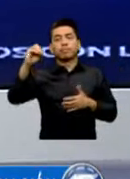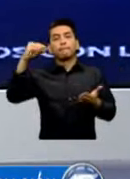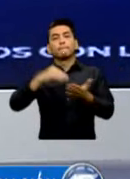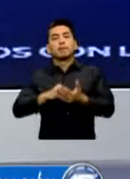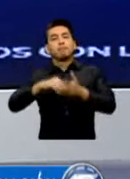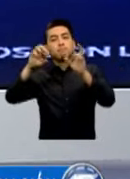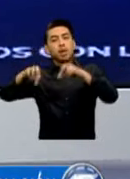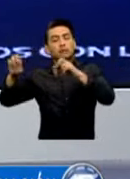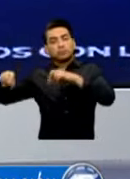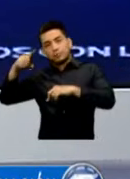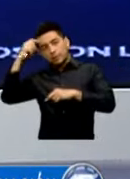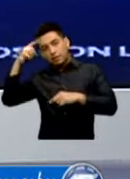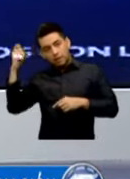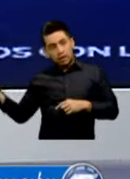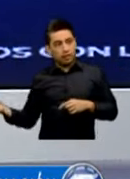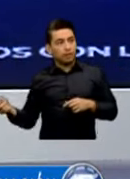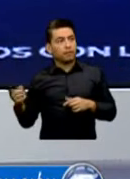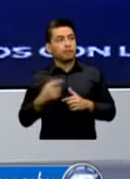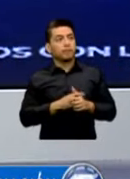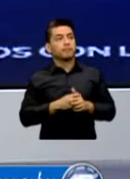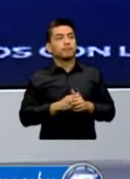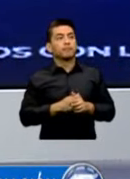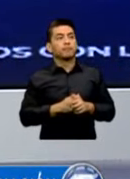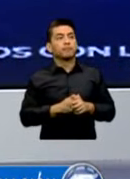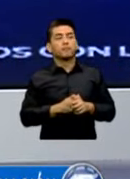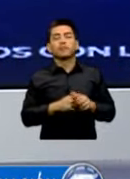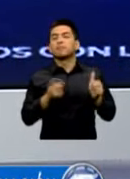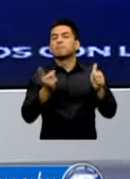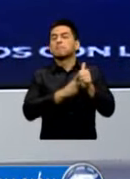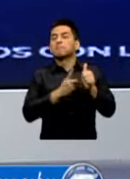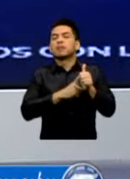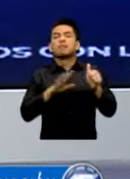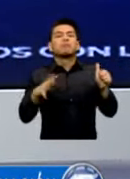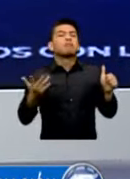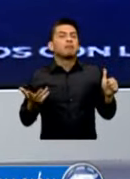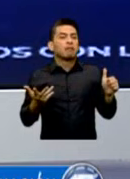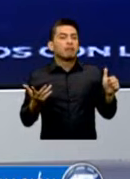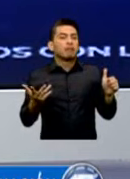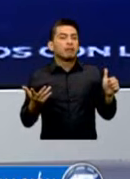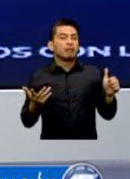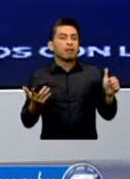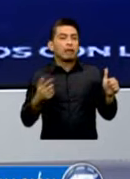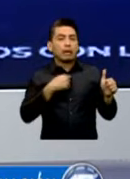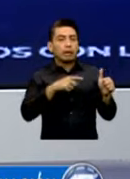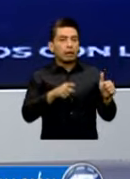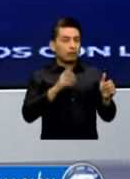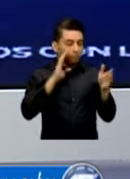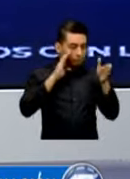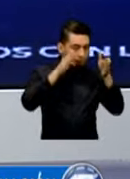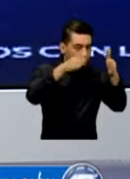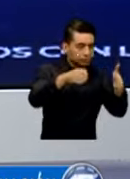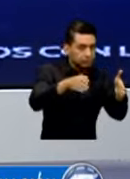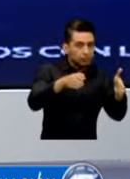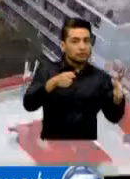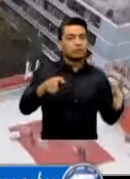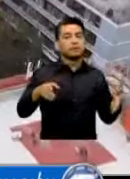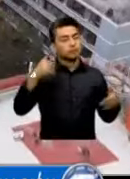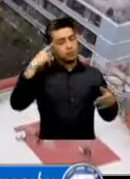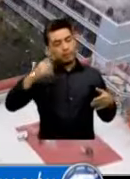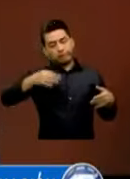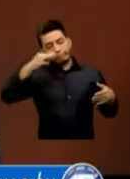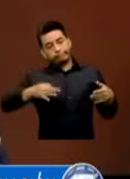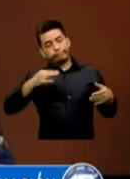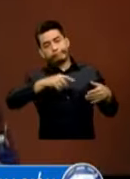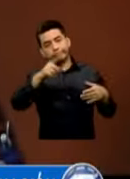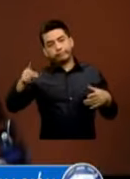Y lo primero De las primeras Acciones Y el primer eje Que atendimos Es la dignificación Del personal En